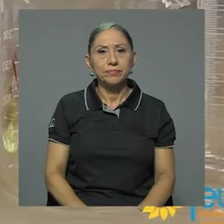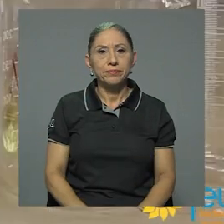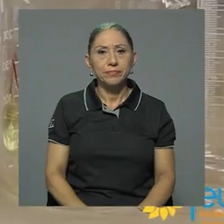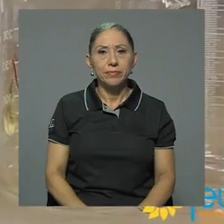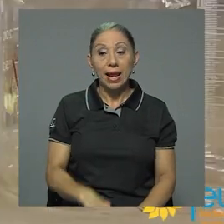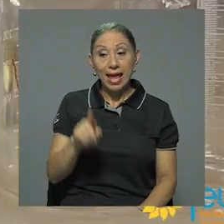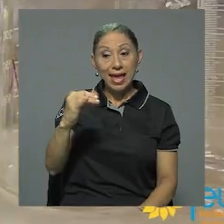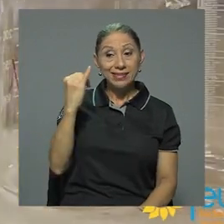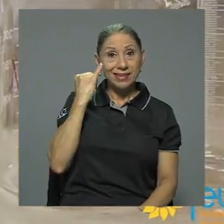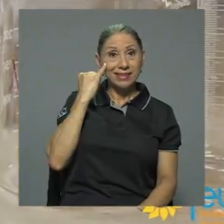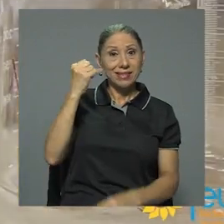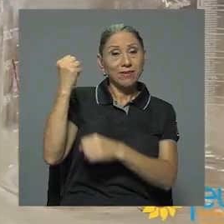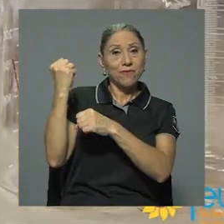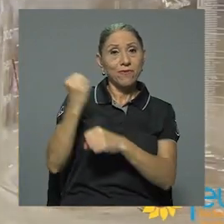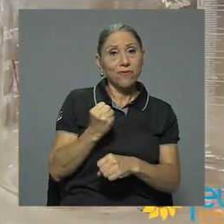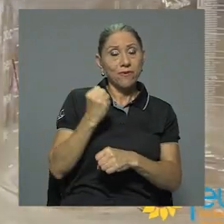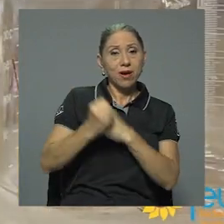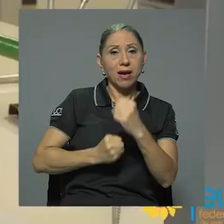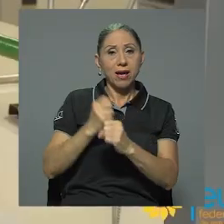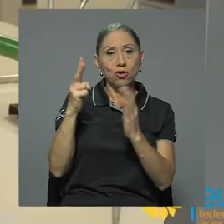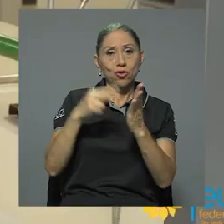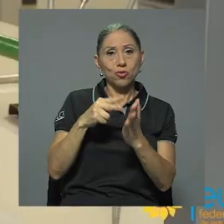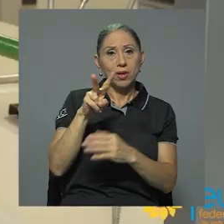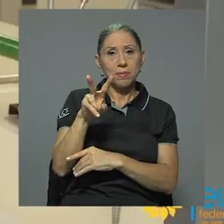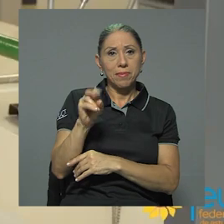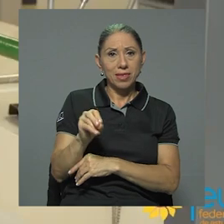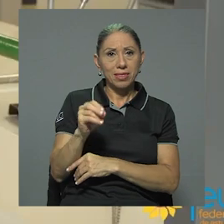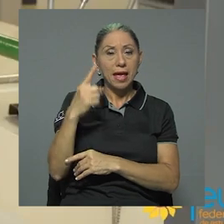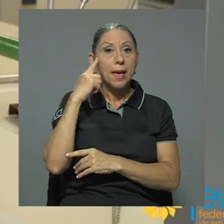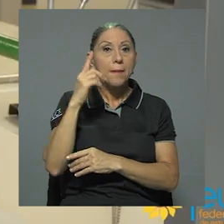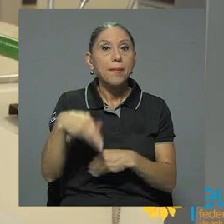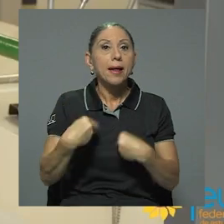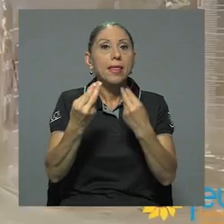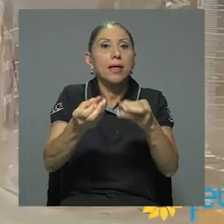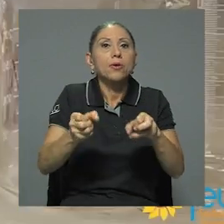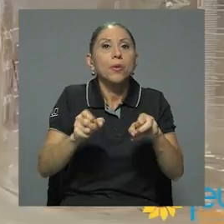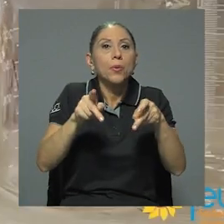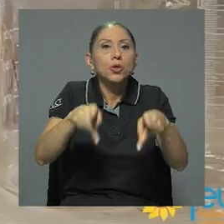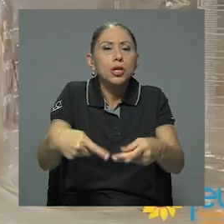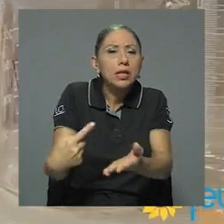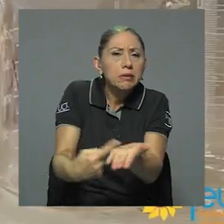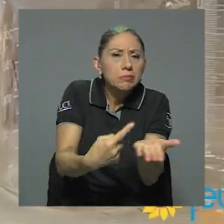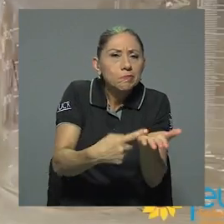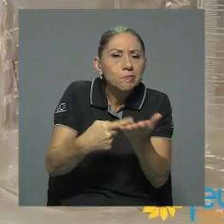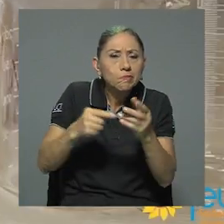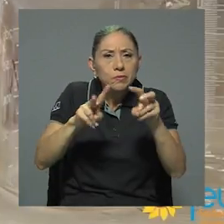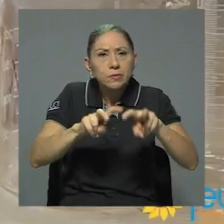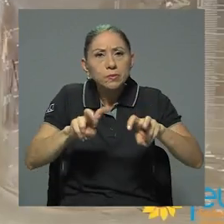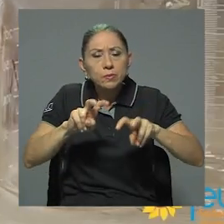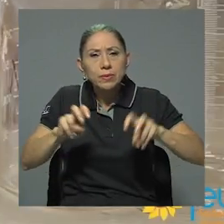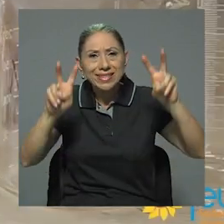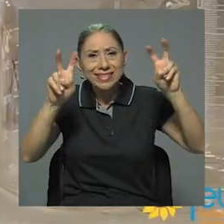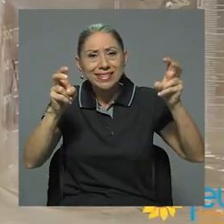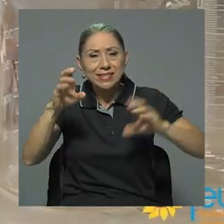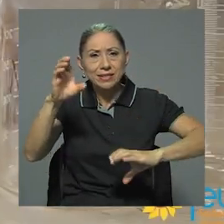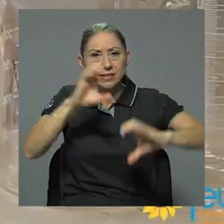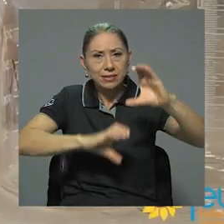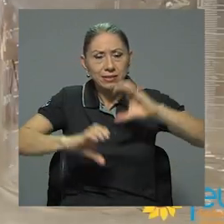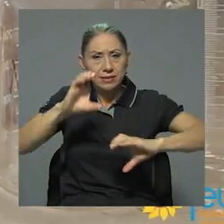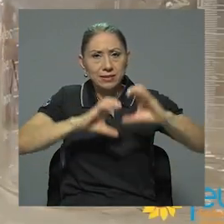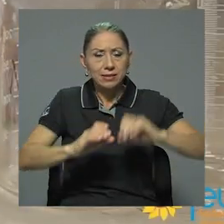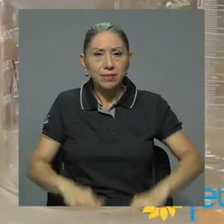Esta iniciativa fue fundada en 2020 con el fin de crear un espacio de discusión y reflexión sobre temas de la ciencia.